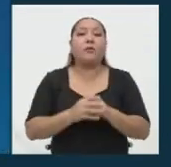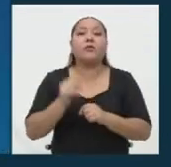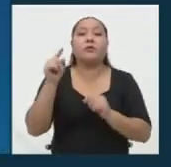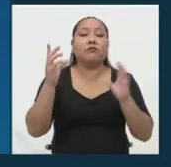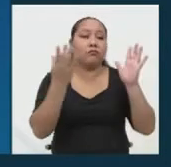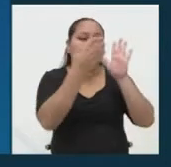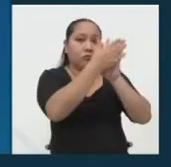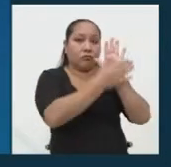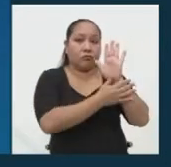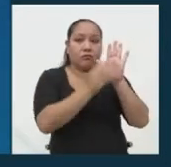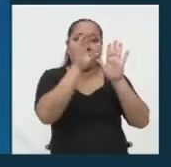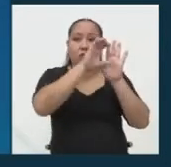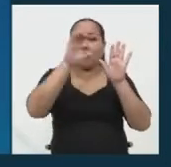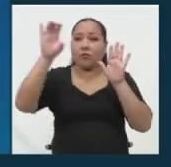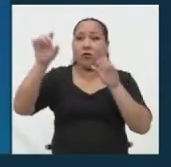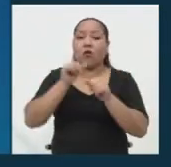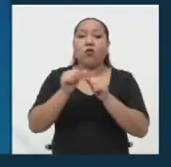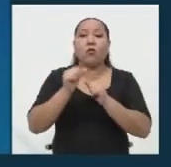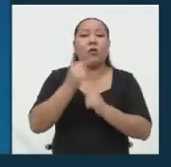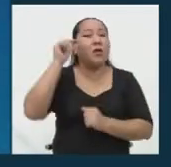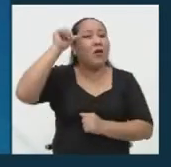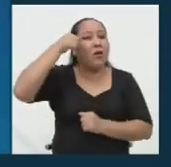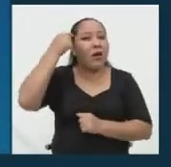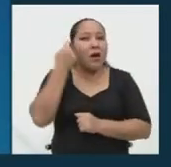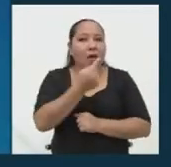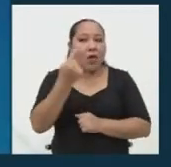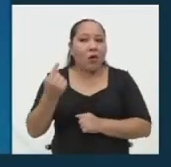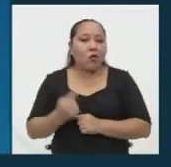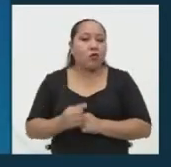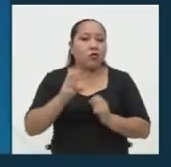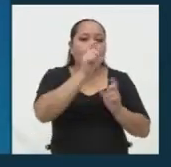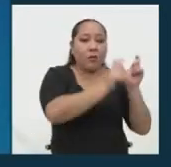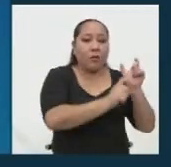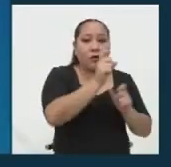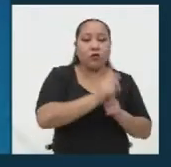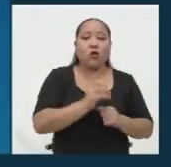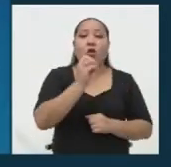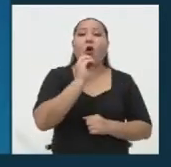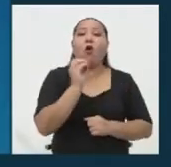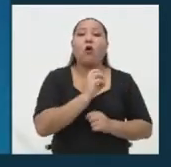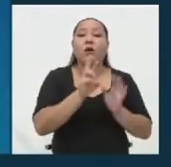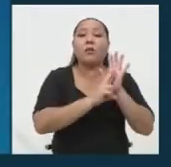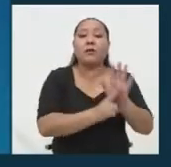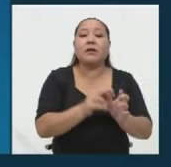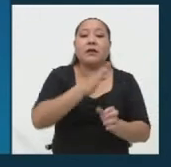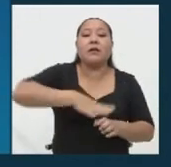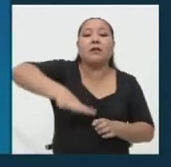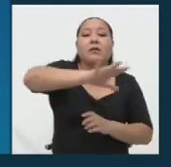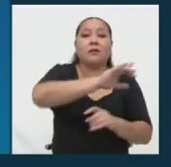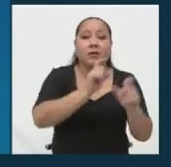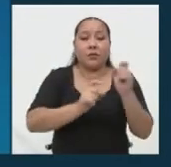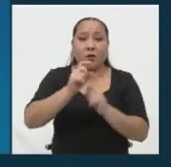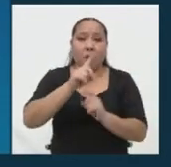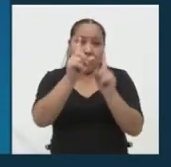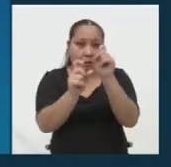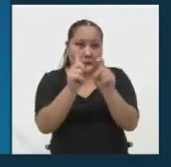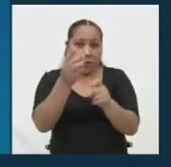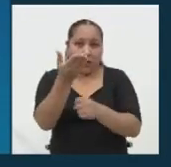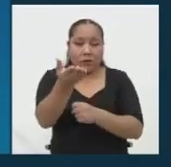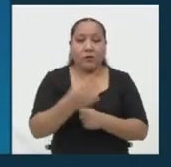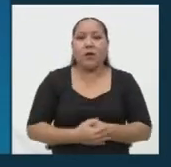este mosaico enumerado. Recordamos que cada uno es un ciudadano o un representante de la sociedad civil que tienen preguntas que hacer.